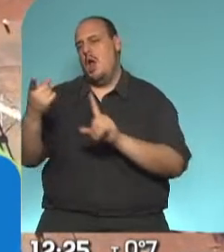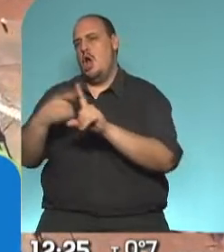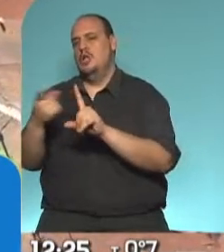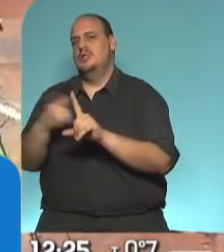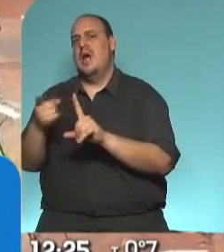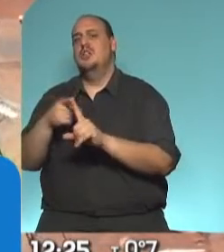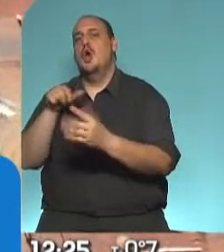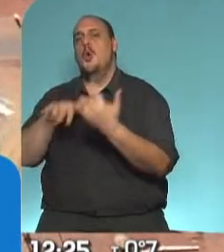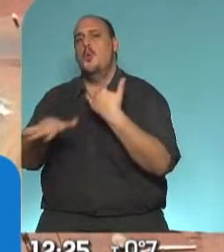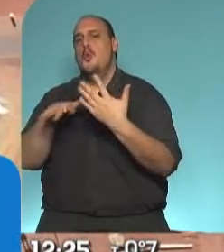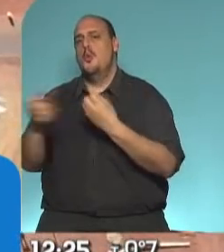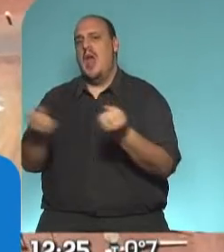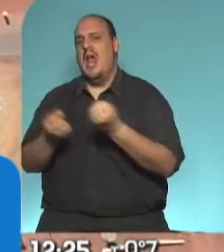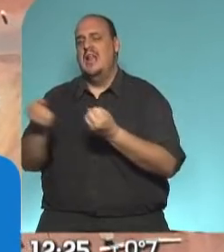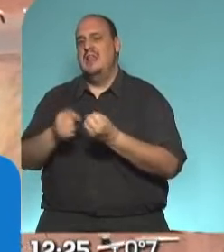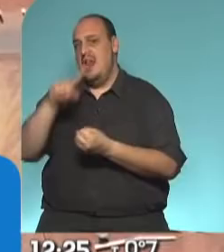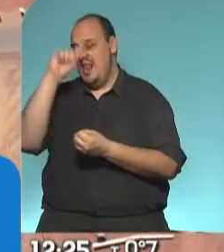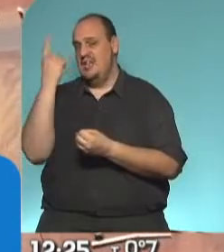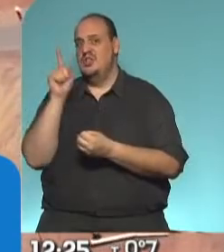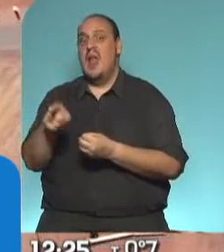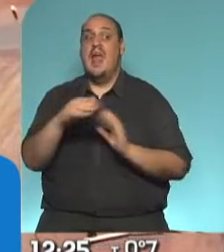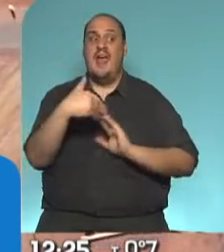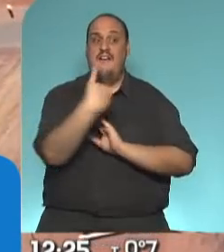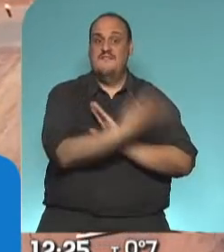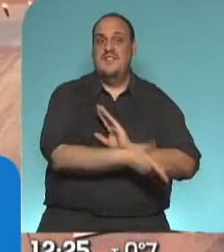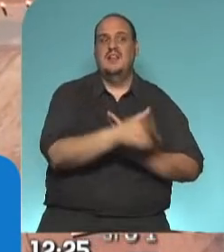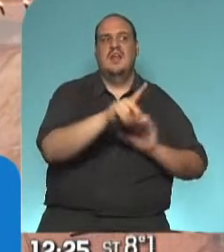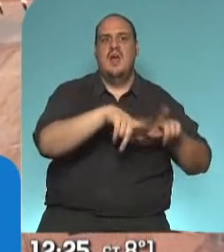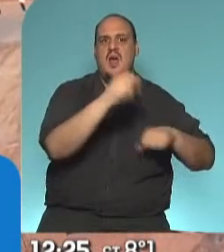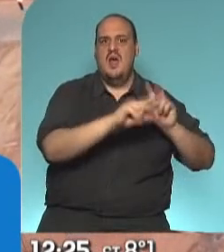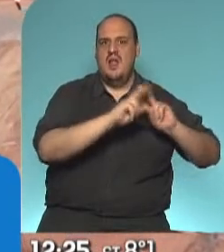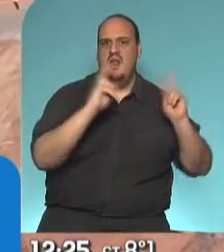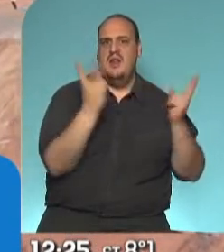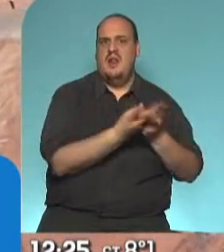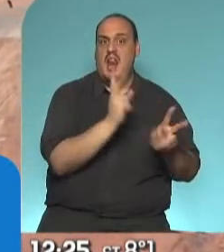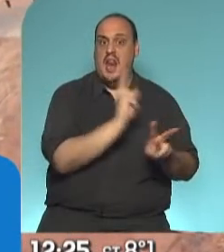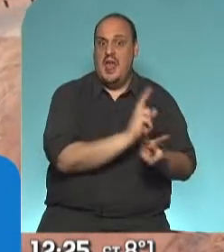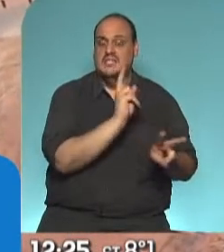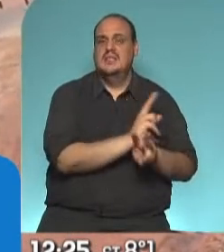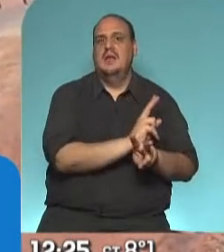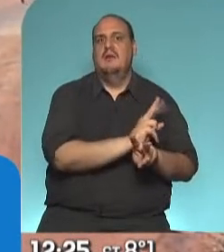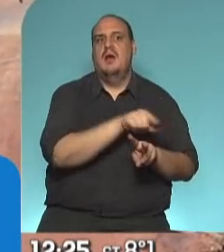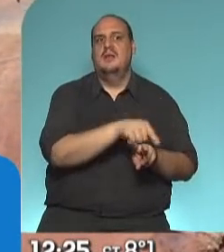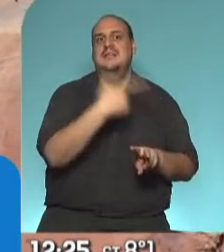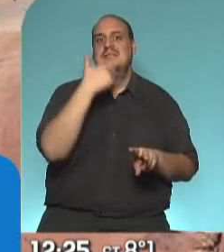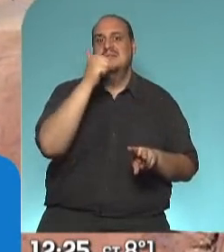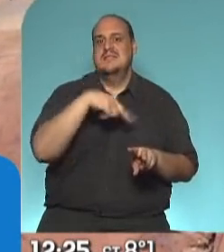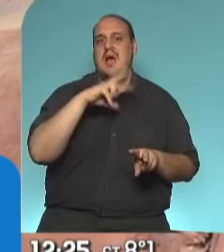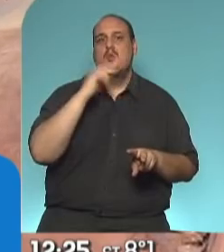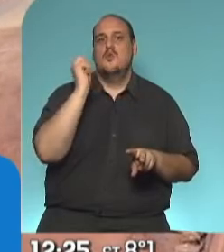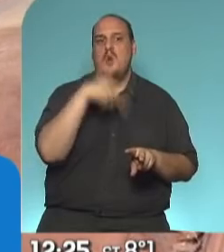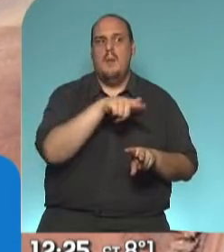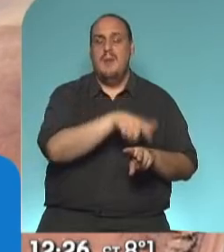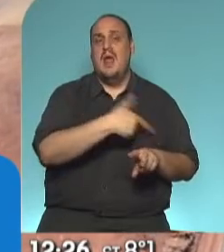y tenemos al frente la reserva ecológica del Campo San Juan, que lo estamos trabajando también para que sea el primer